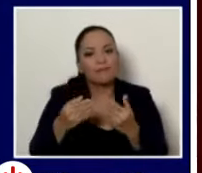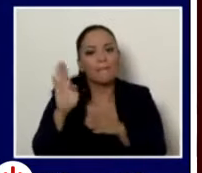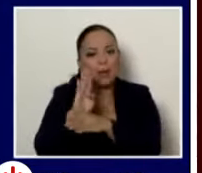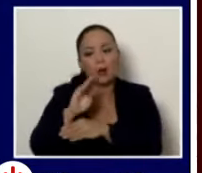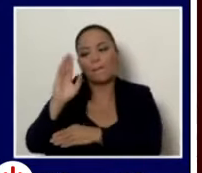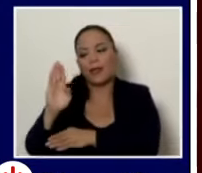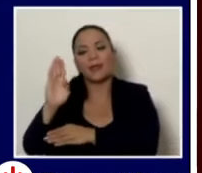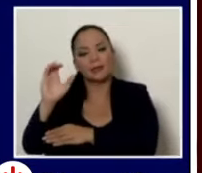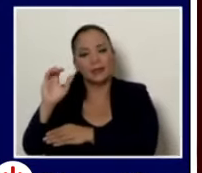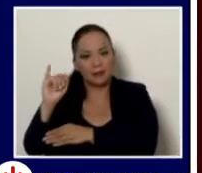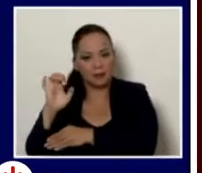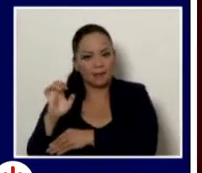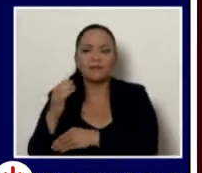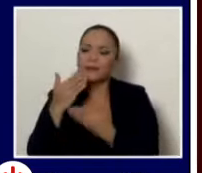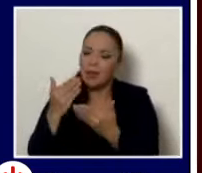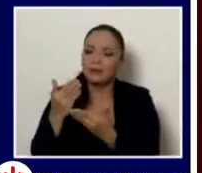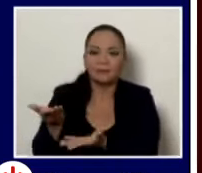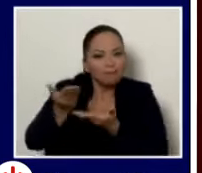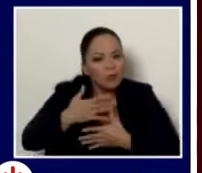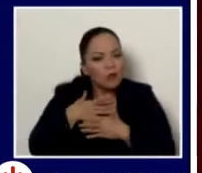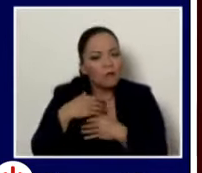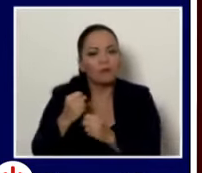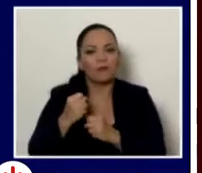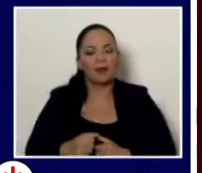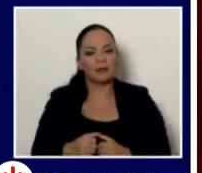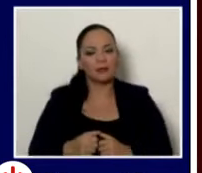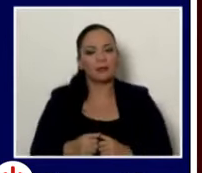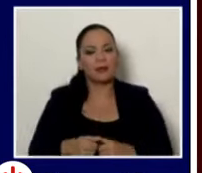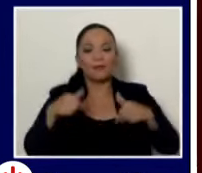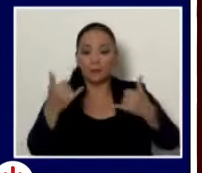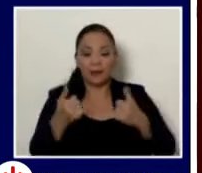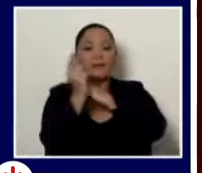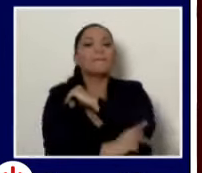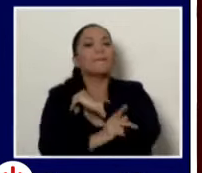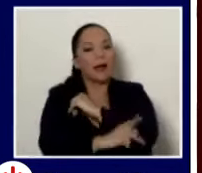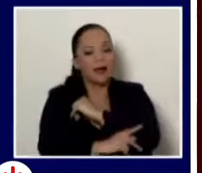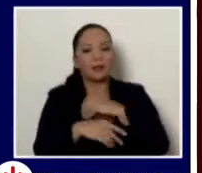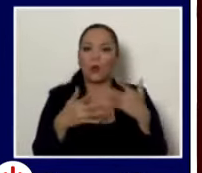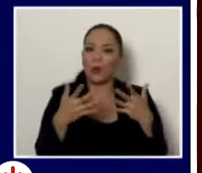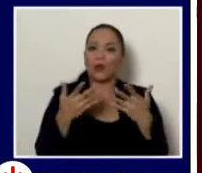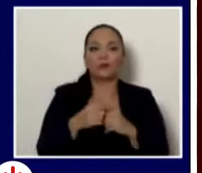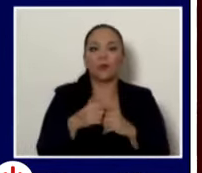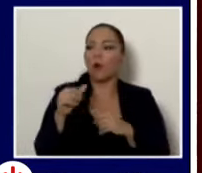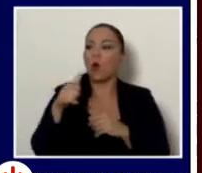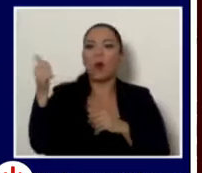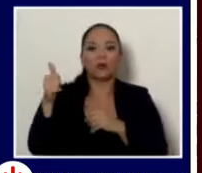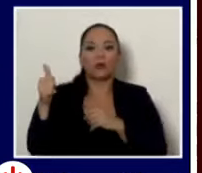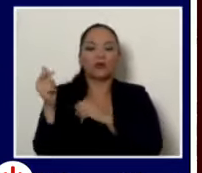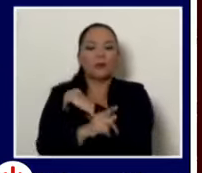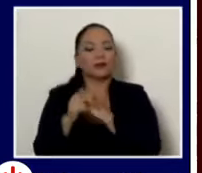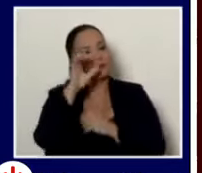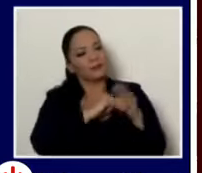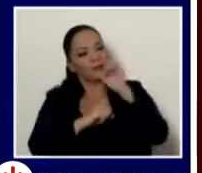confianza. Estamos volviendo a ser atractivos para las entidades financieras y esto demuestra como un primer